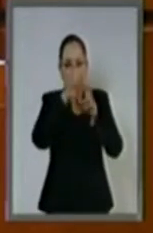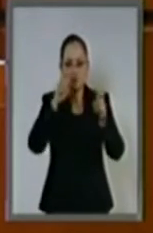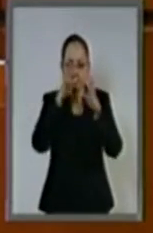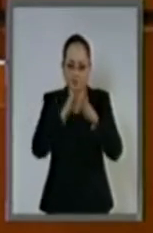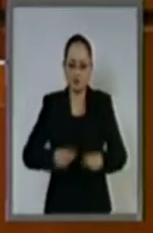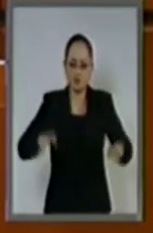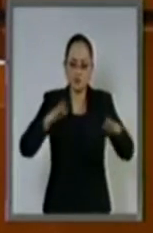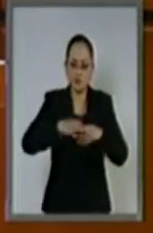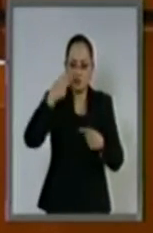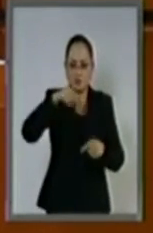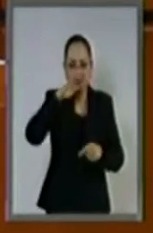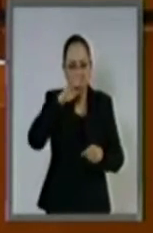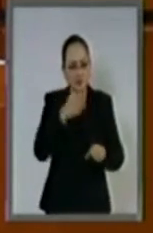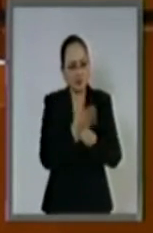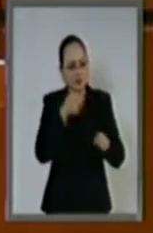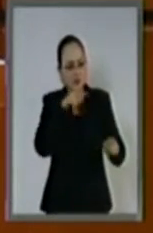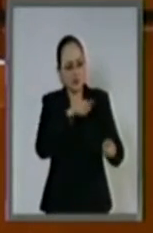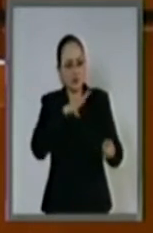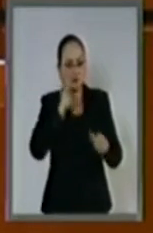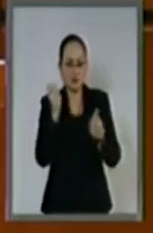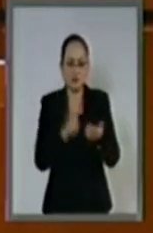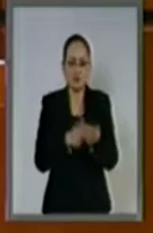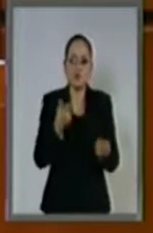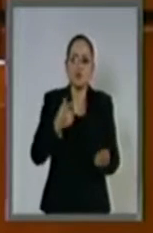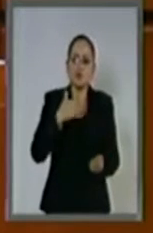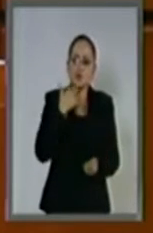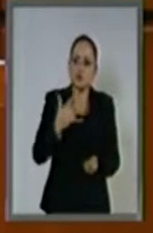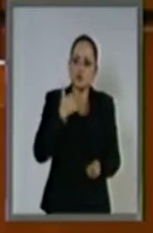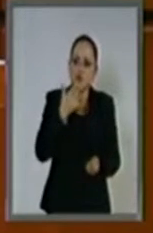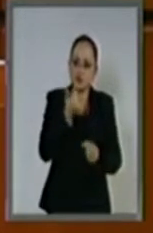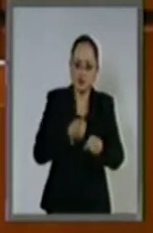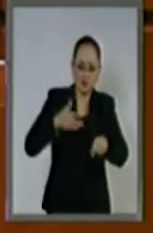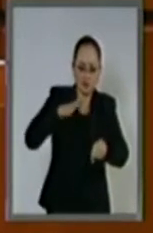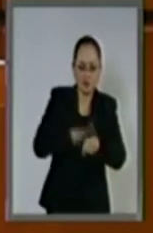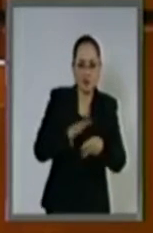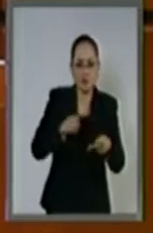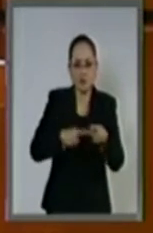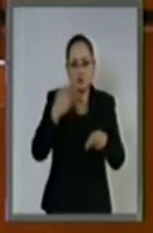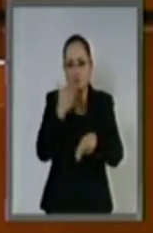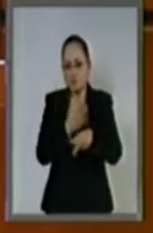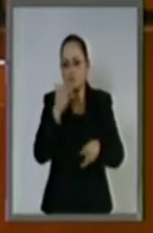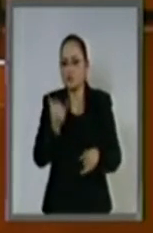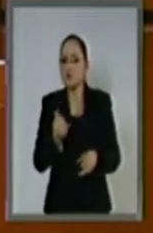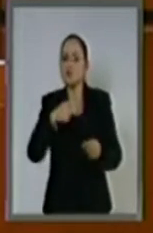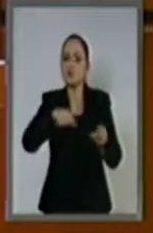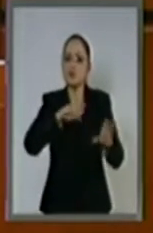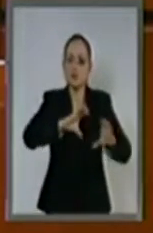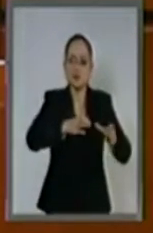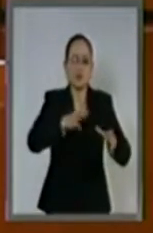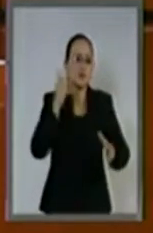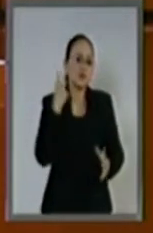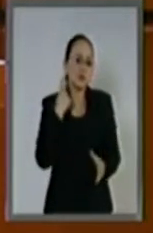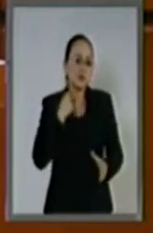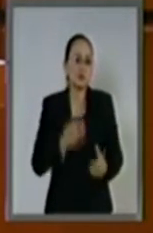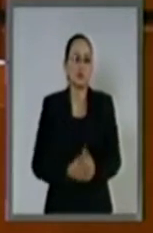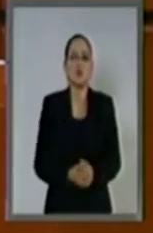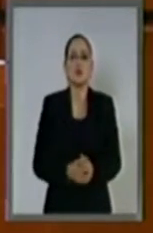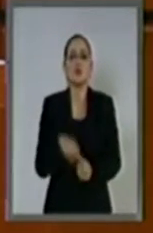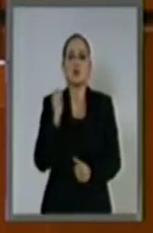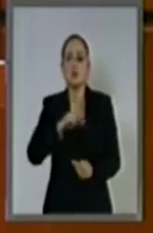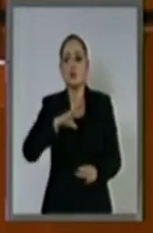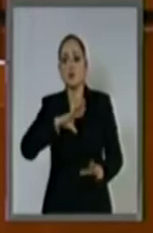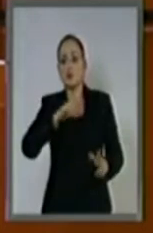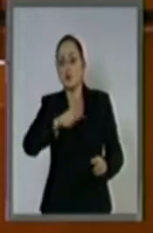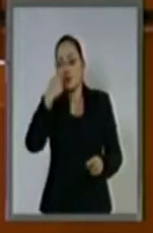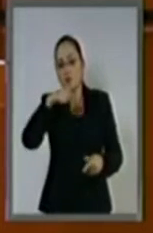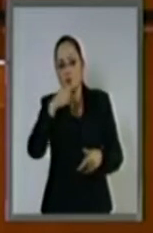responsabilidades en cuanto a hechos de corrupción administrativas, penales y políticas. Establece mecanismos